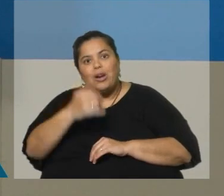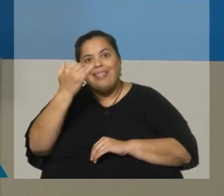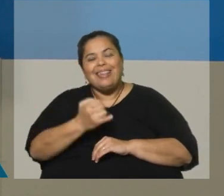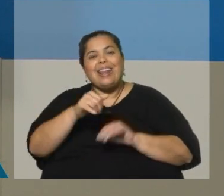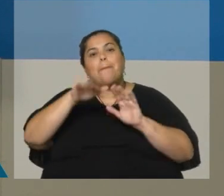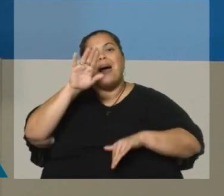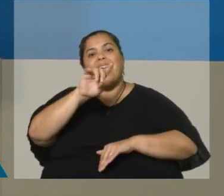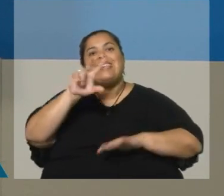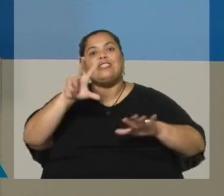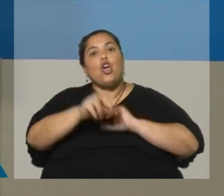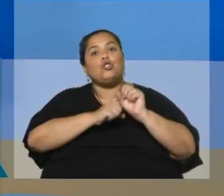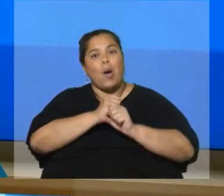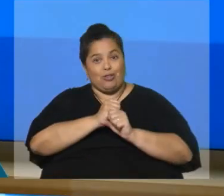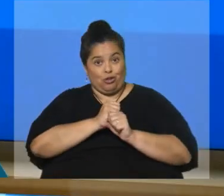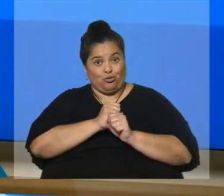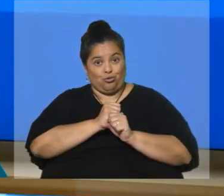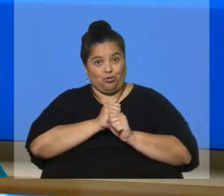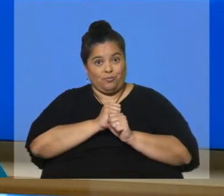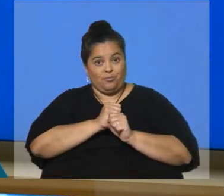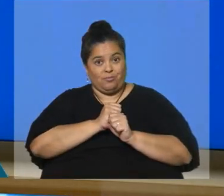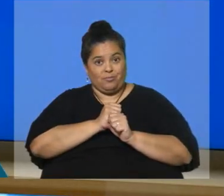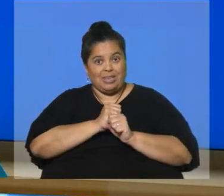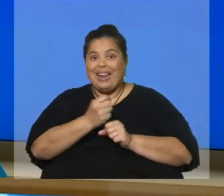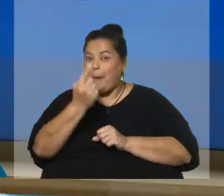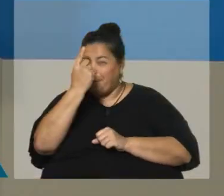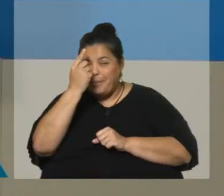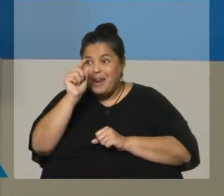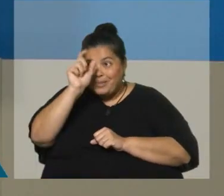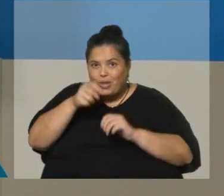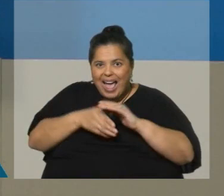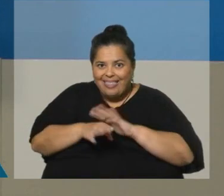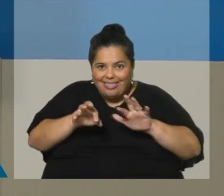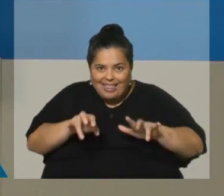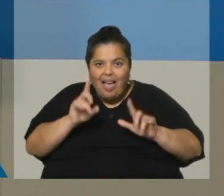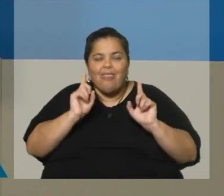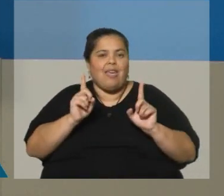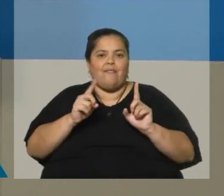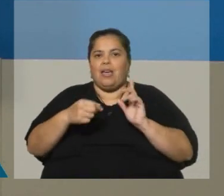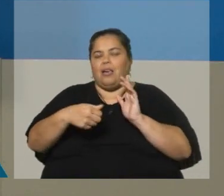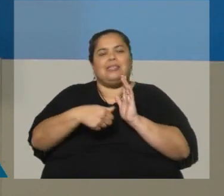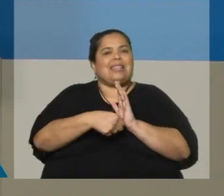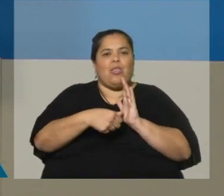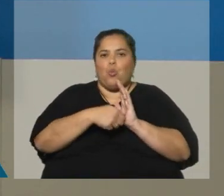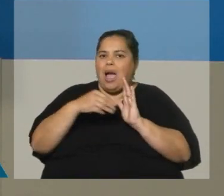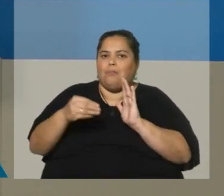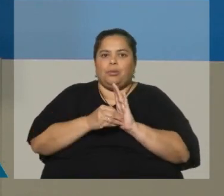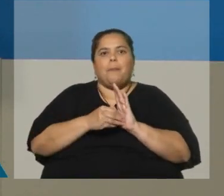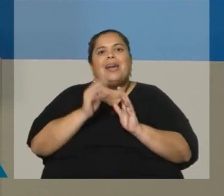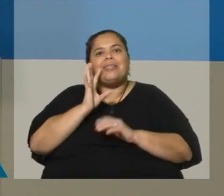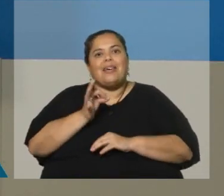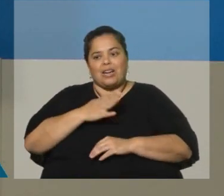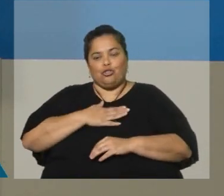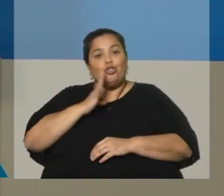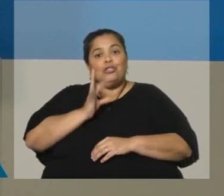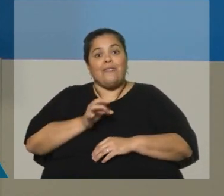ser un informante válido. O sea, la cédula de uno tiene que estar. La primera cédula tiene que estar y es con el objetivo de verificar que esa persona tiene mayor de 18 años.